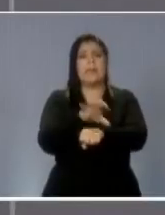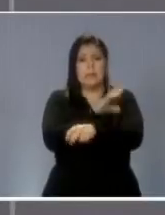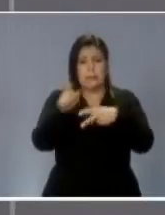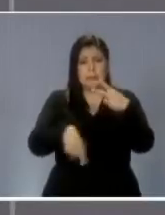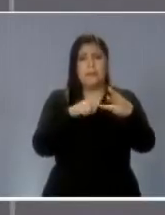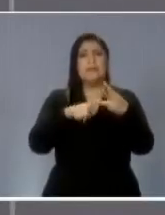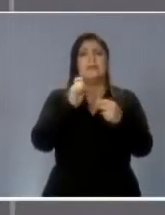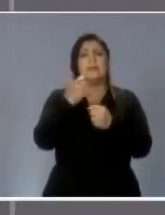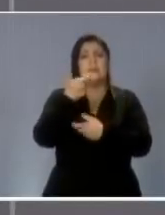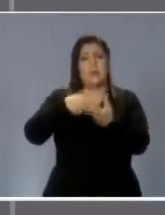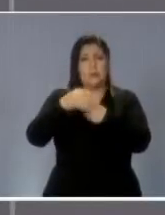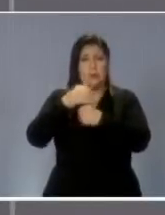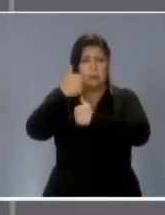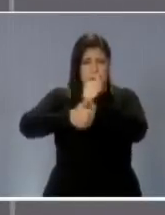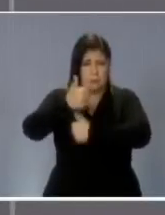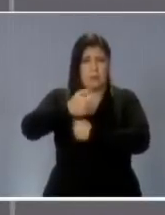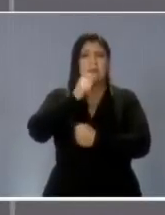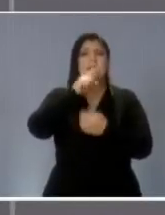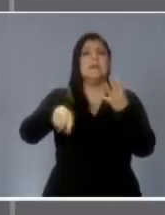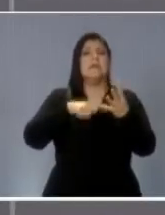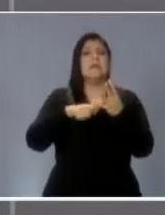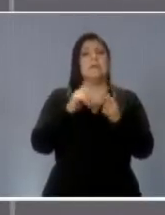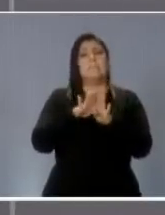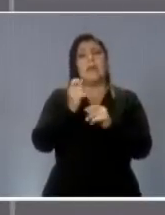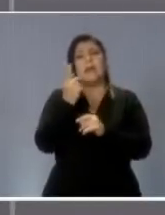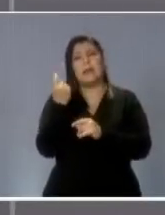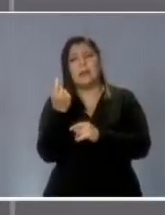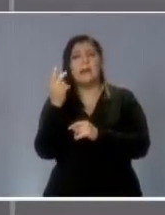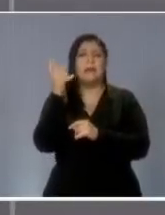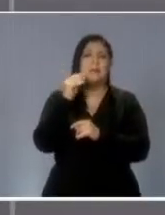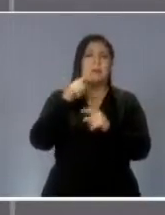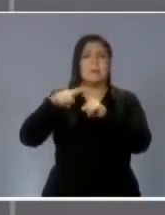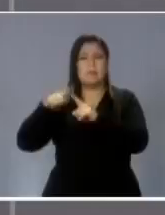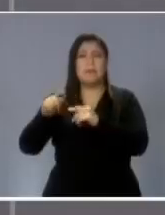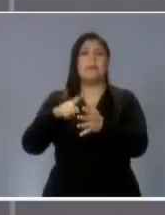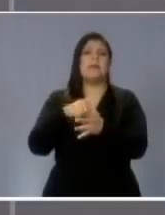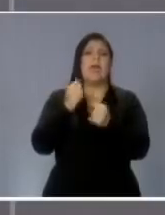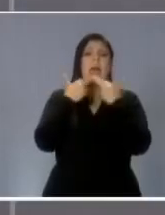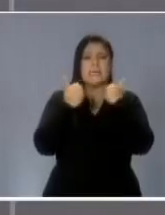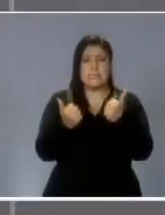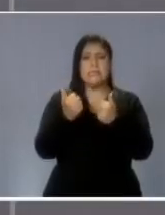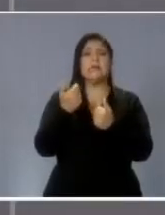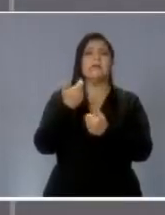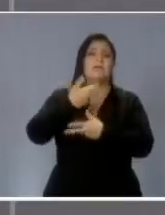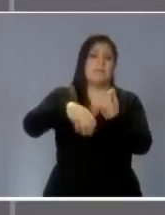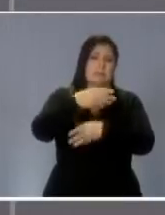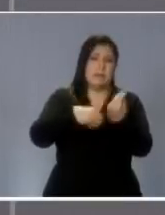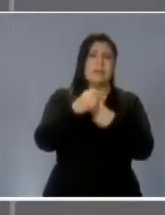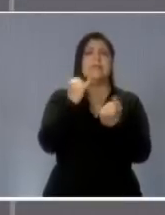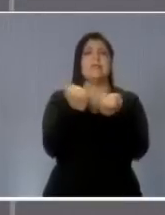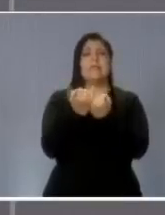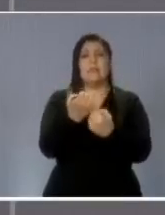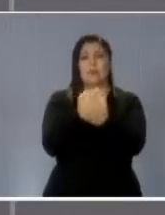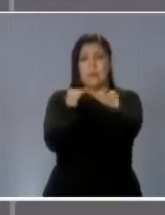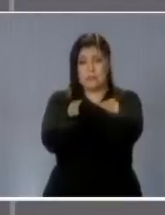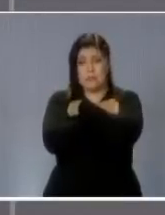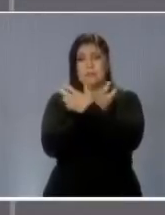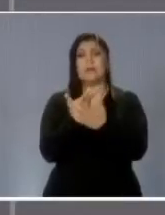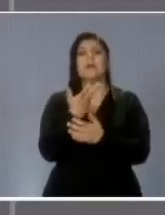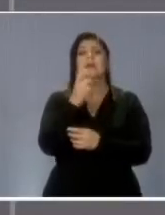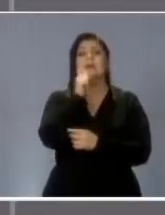competencia económica, de telecomunicaciones, hacendaria, financiera, educativa,